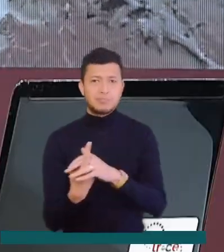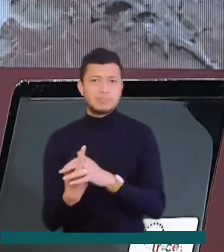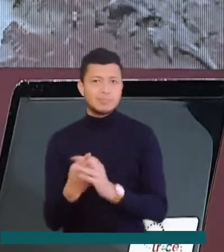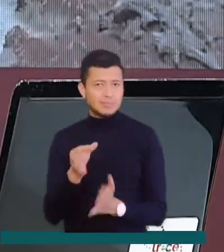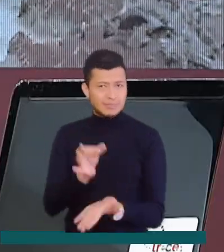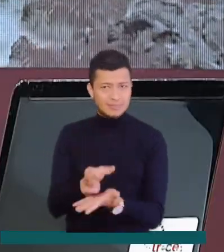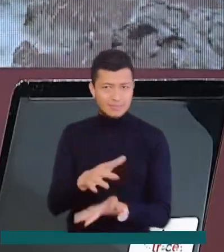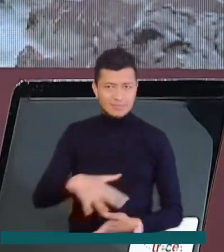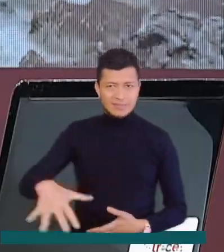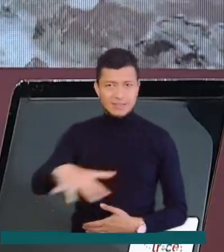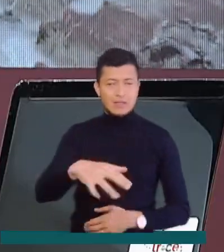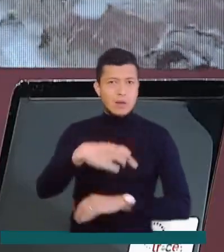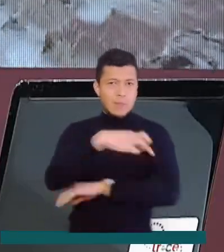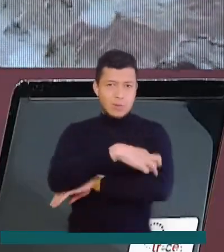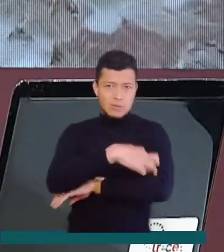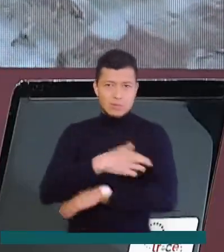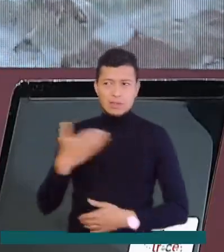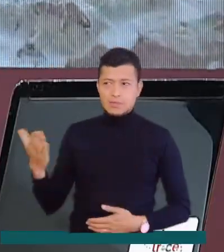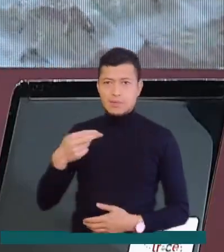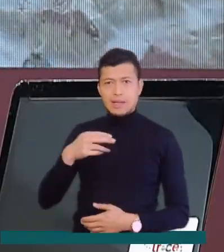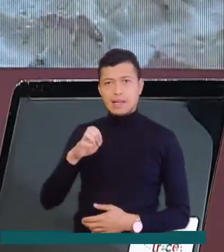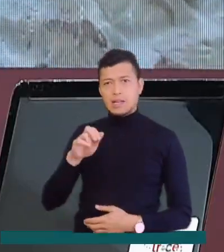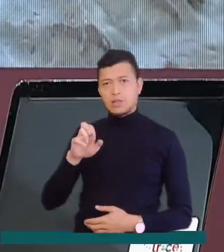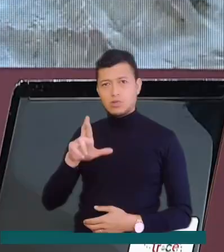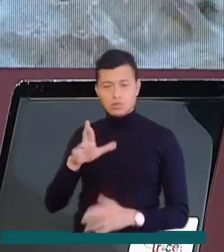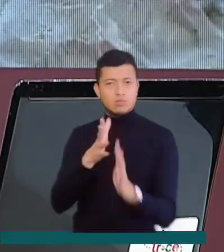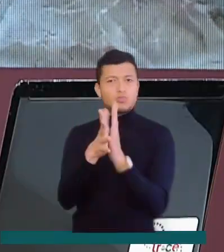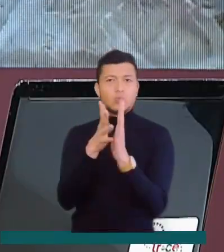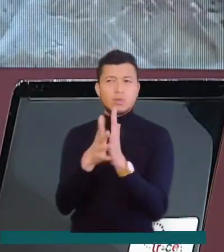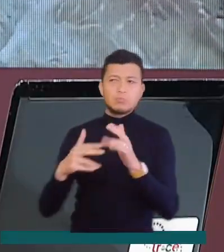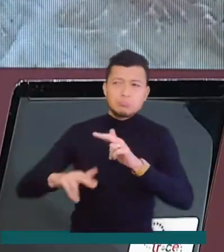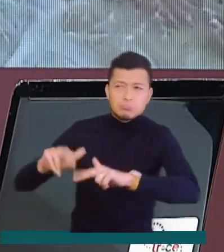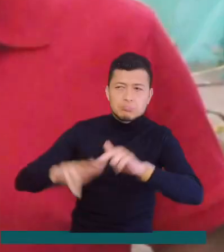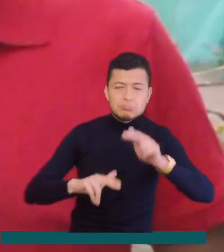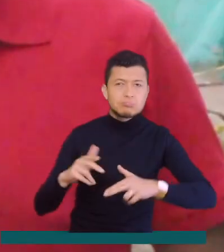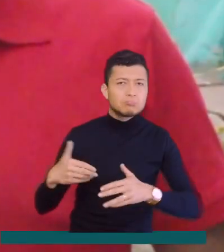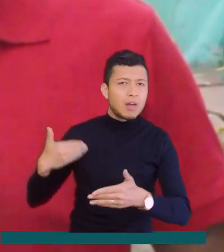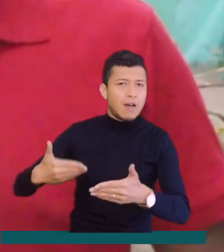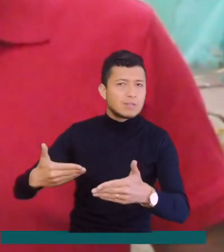Desde la capital del Putumayo, Héctor Verdugo nos cuenta cómo avanzan estas obras.